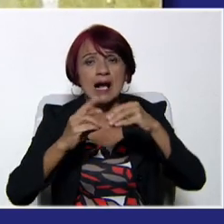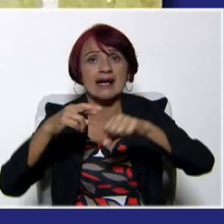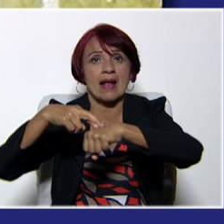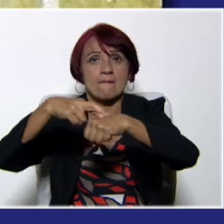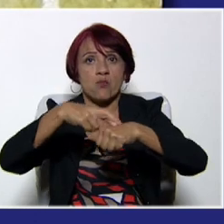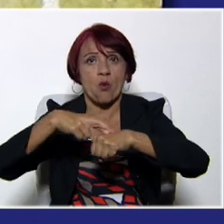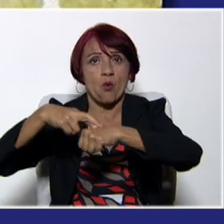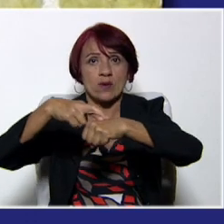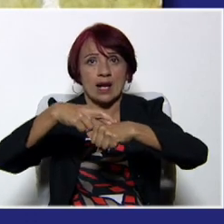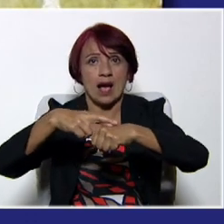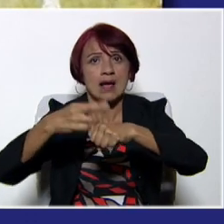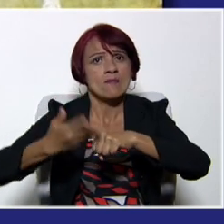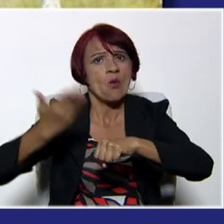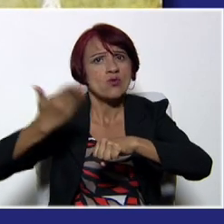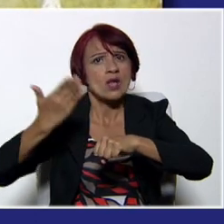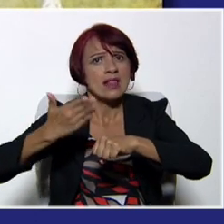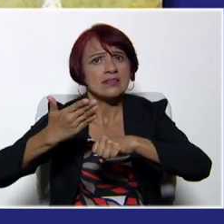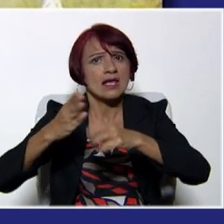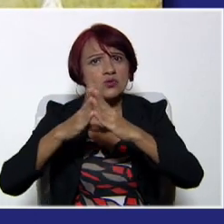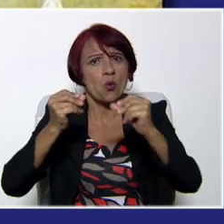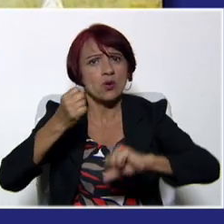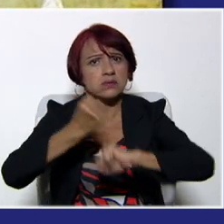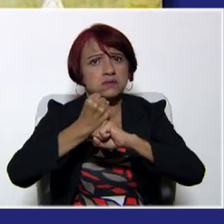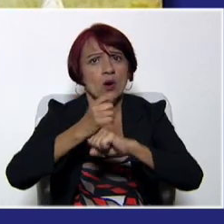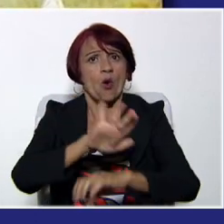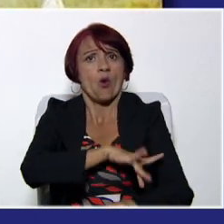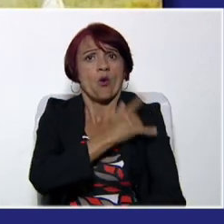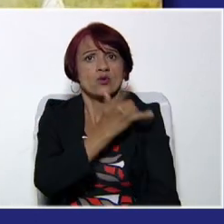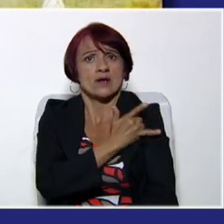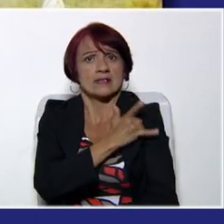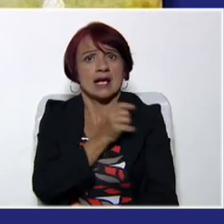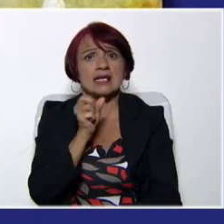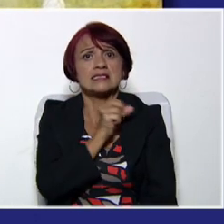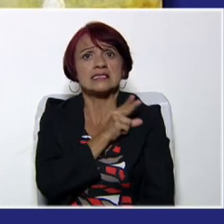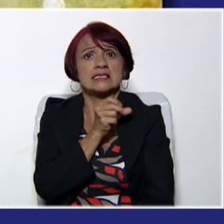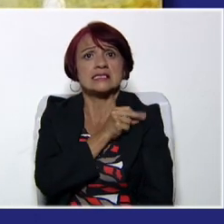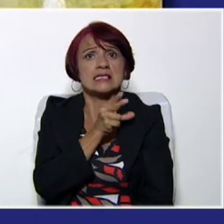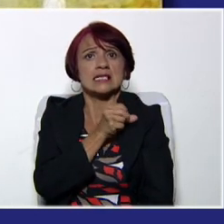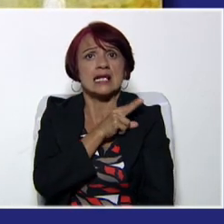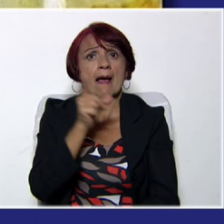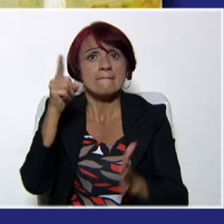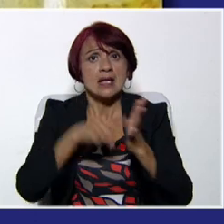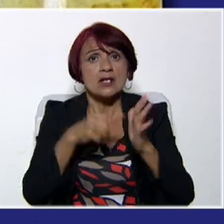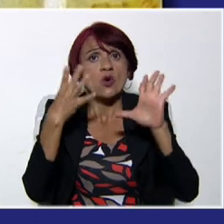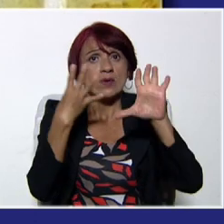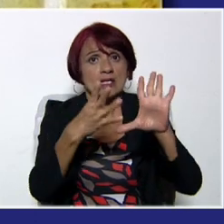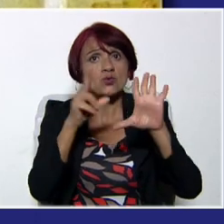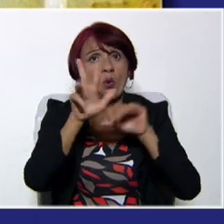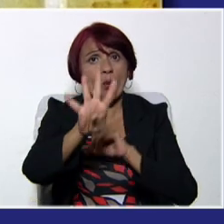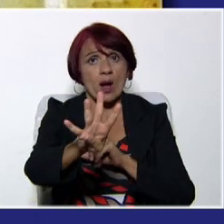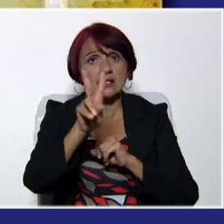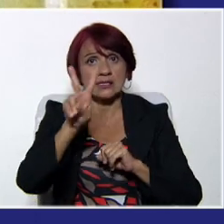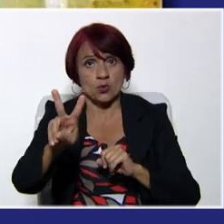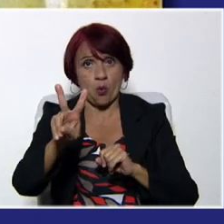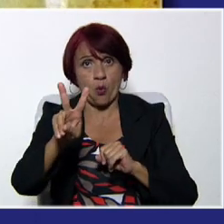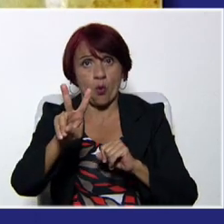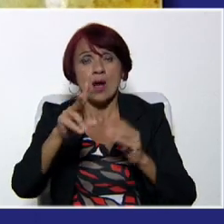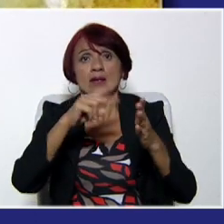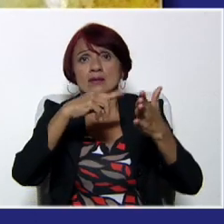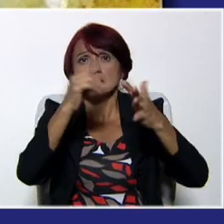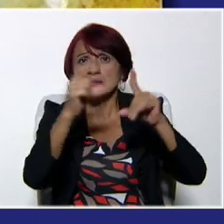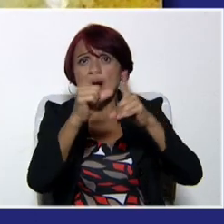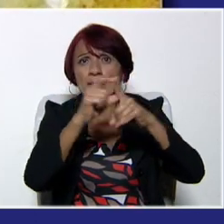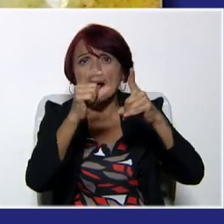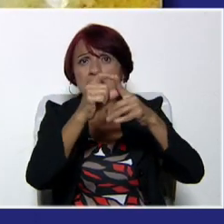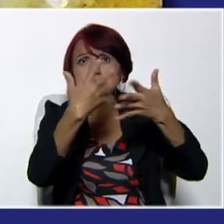Con su valioso apoyo, se crea la Universidad de Chile en 1842 y su labor en las letras le valen